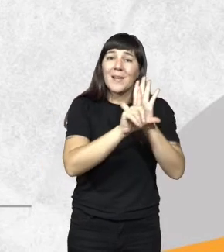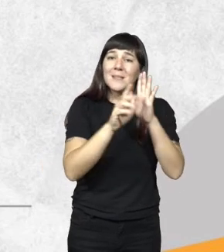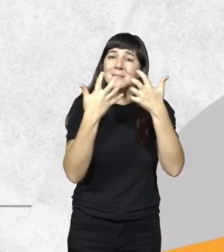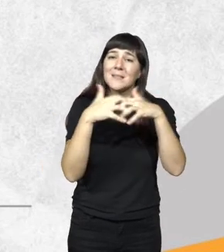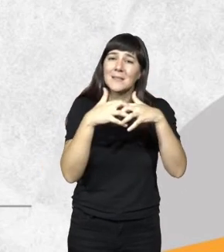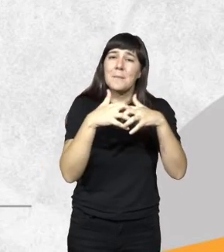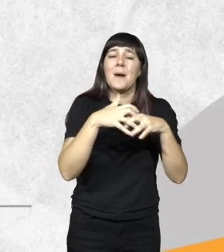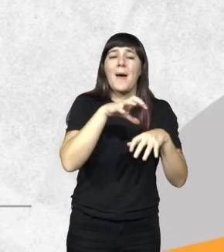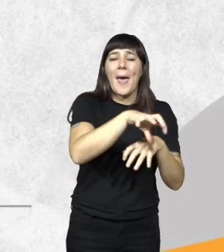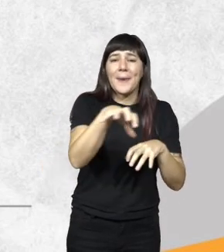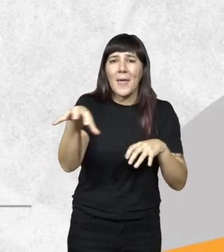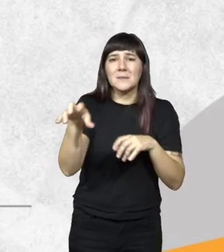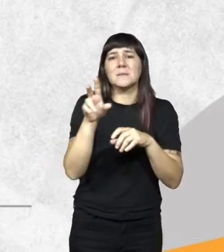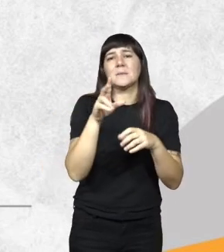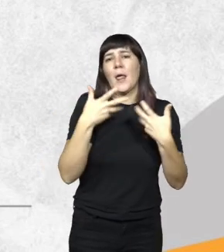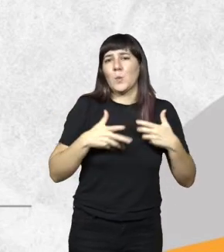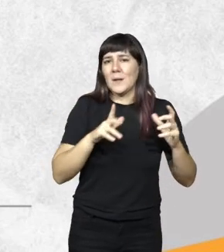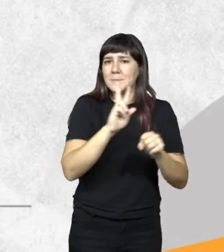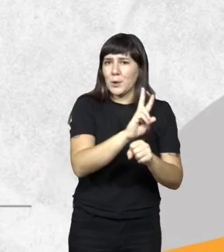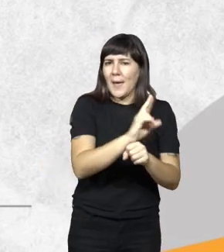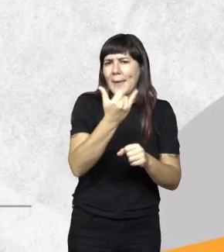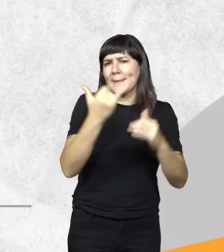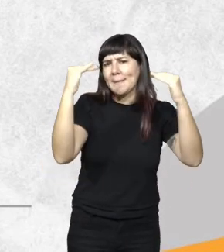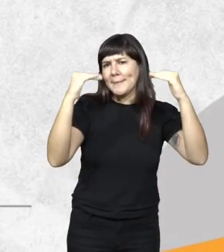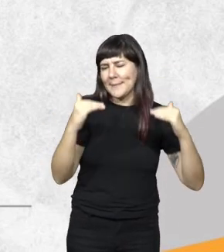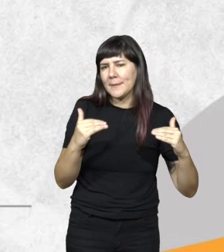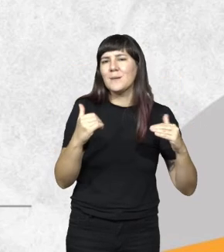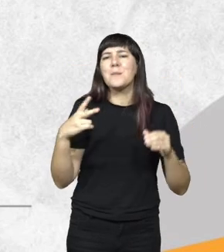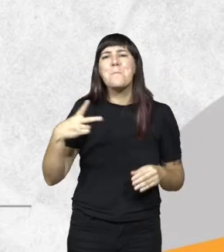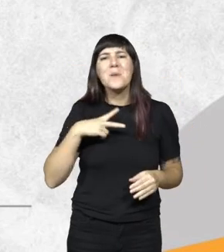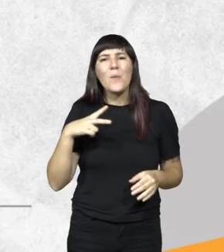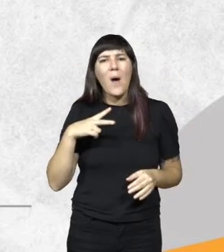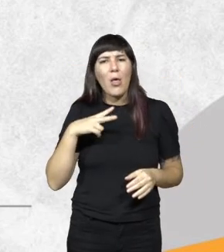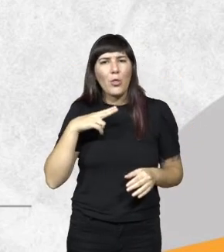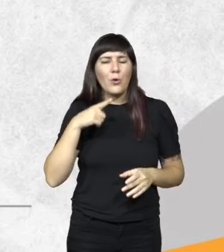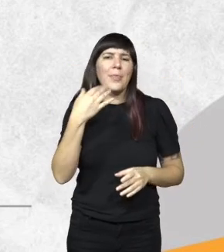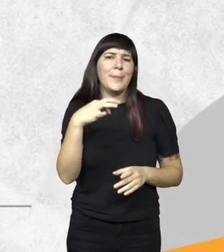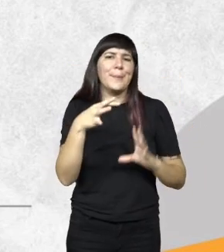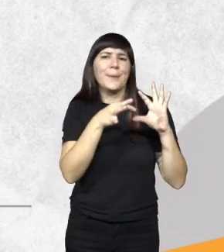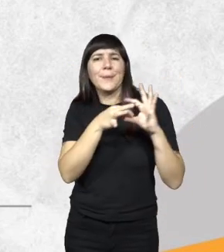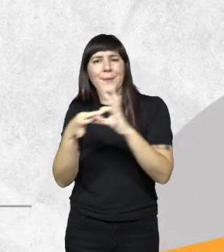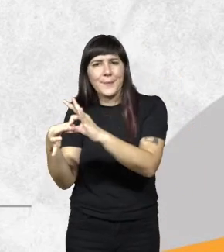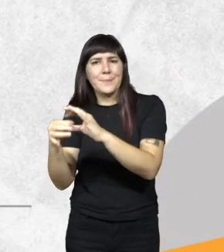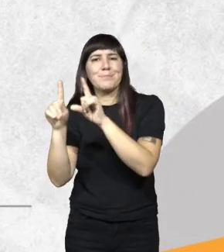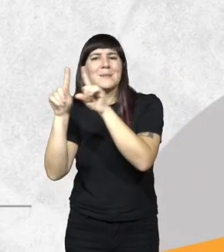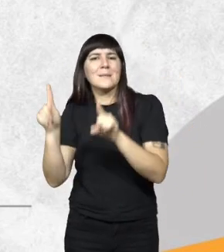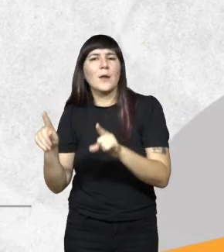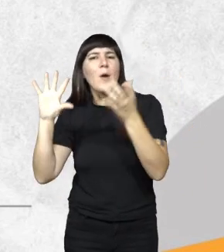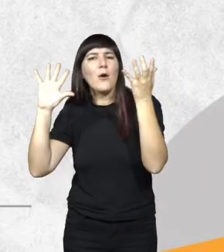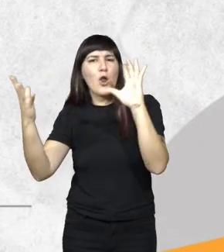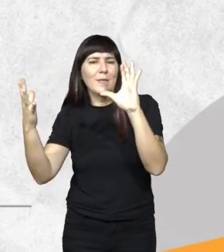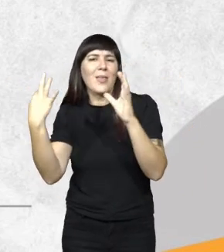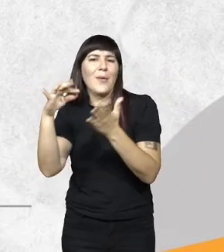naturales protegidas dentro de una de las categorías donde el privado a través de un convenio con el ministerio de ecología